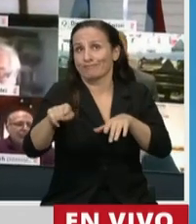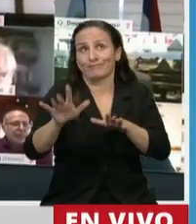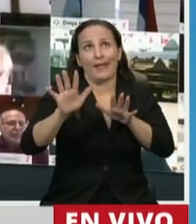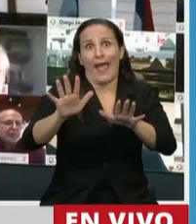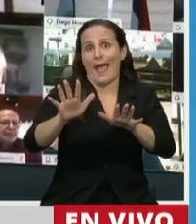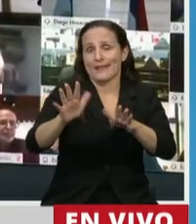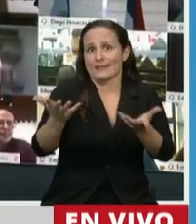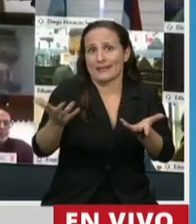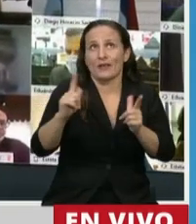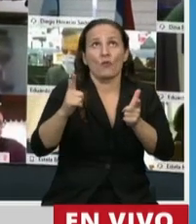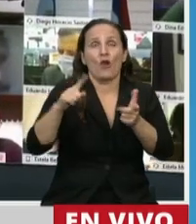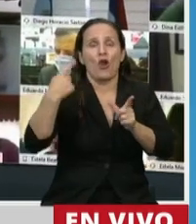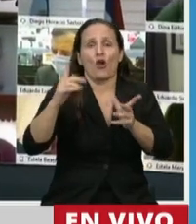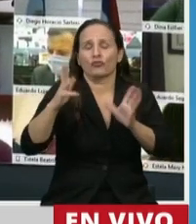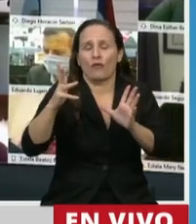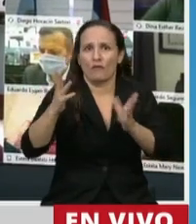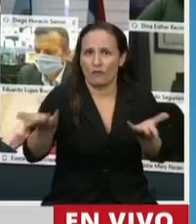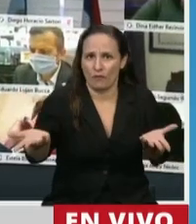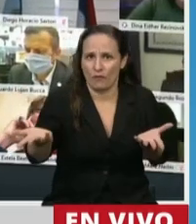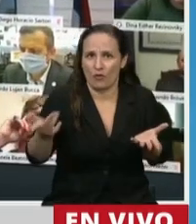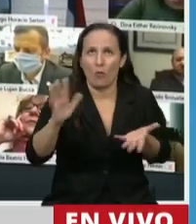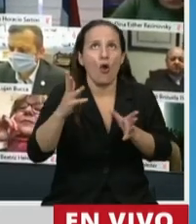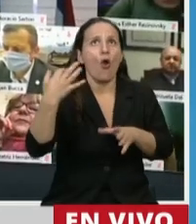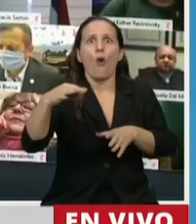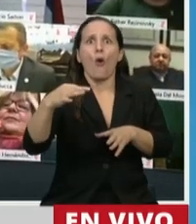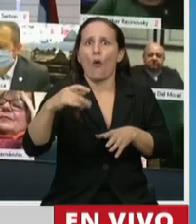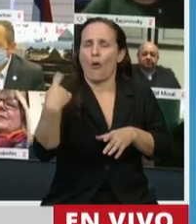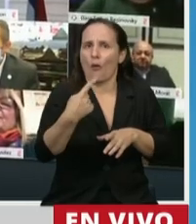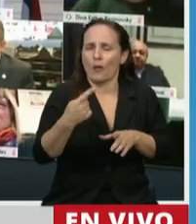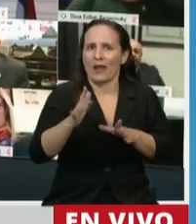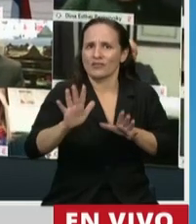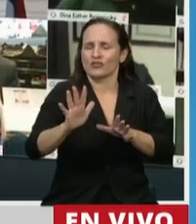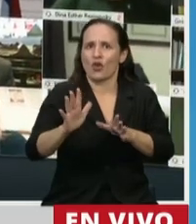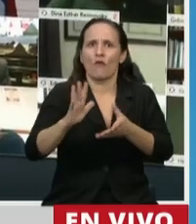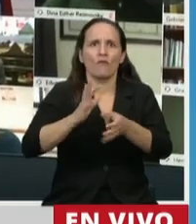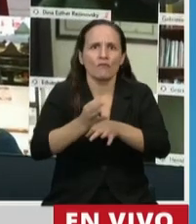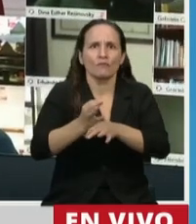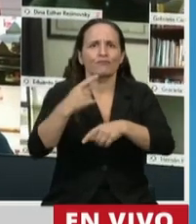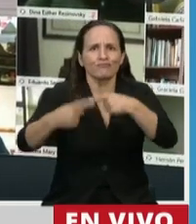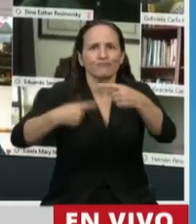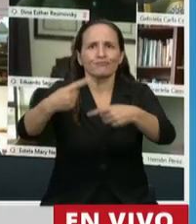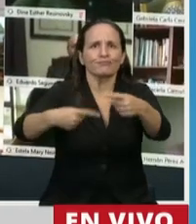llevó a poder generar las condiciones de continuidad pedagógica